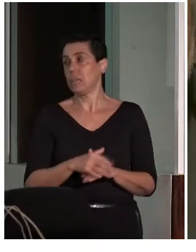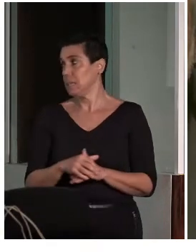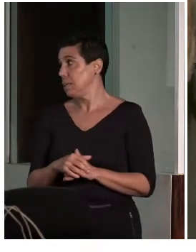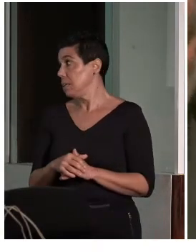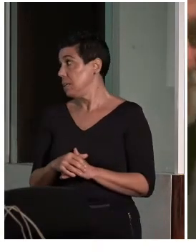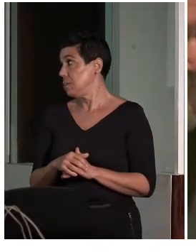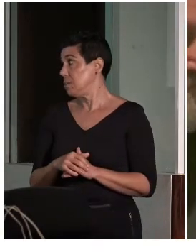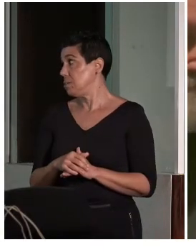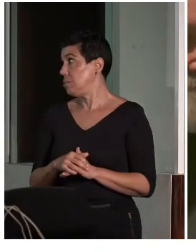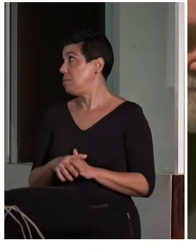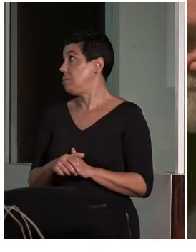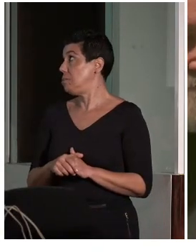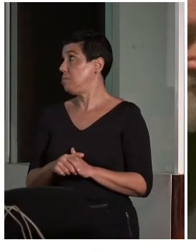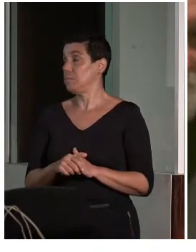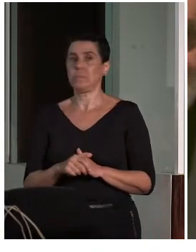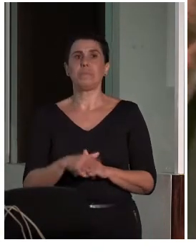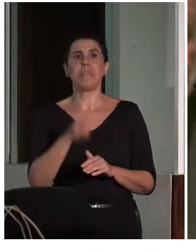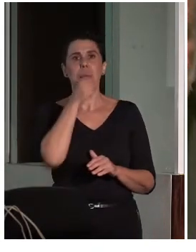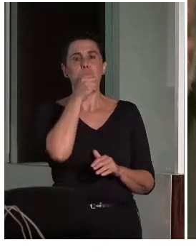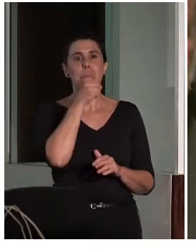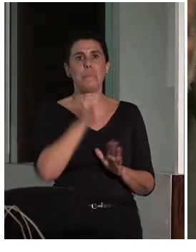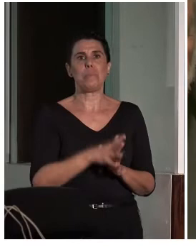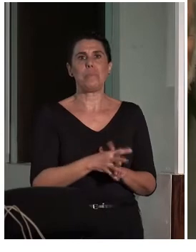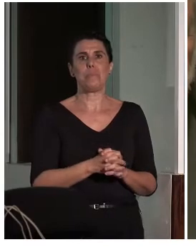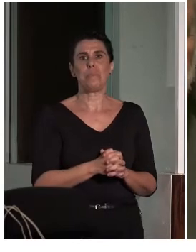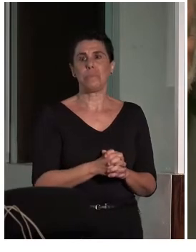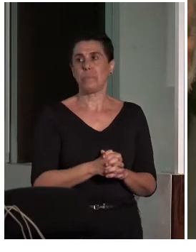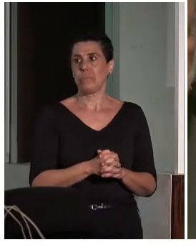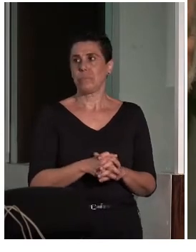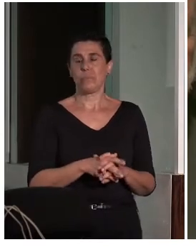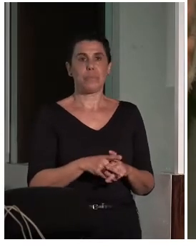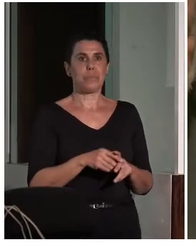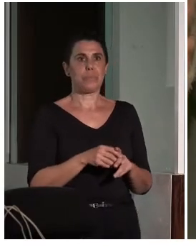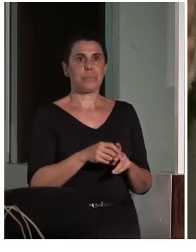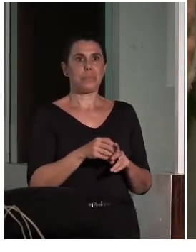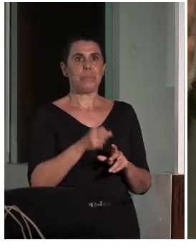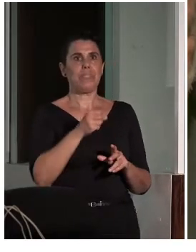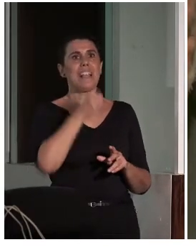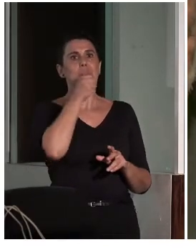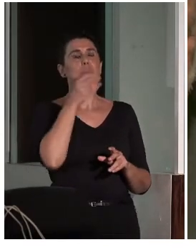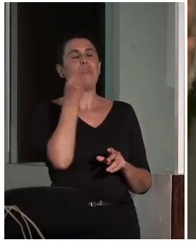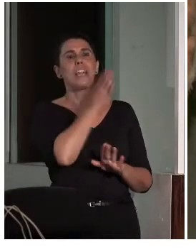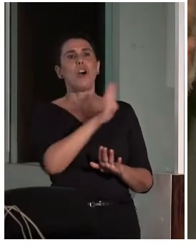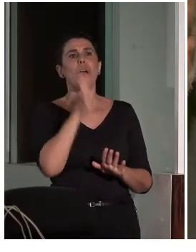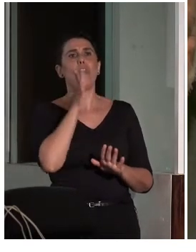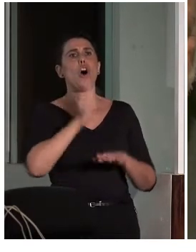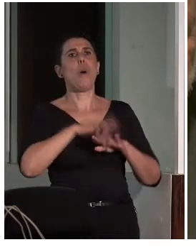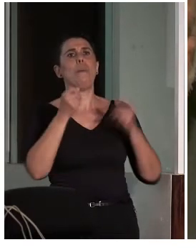Si llega el micro casi mejor, para que pueda ser sustitulado. ¿Así? ¿Vale?